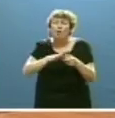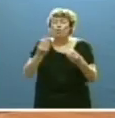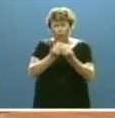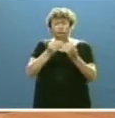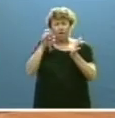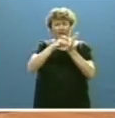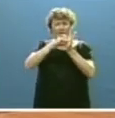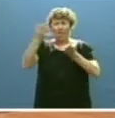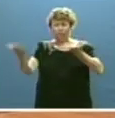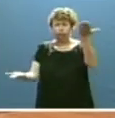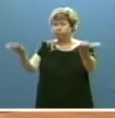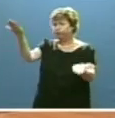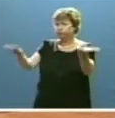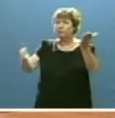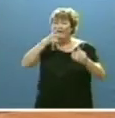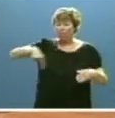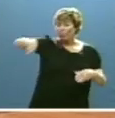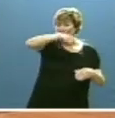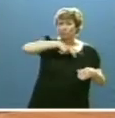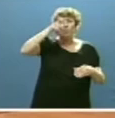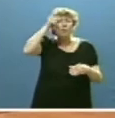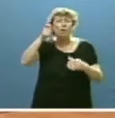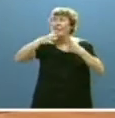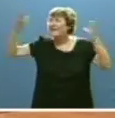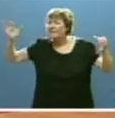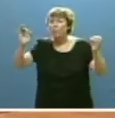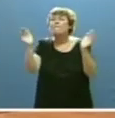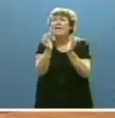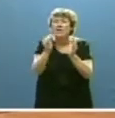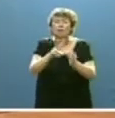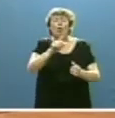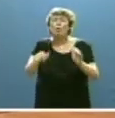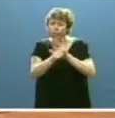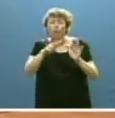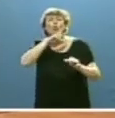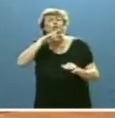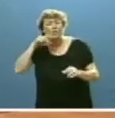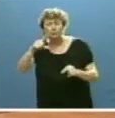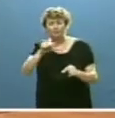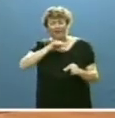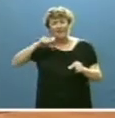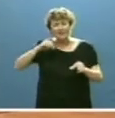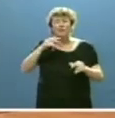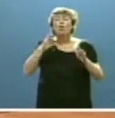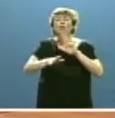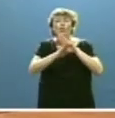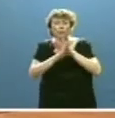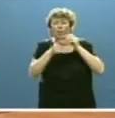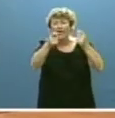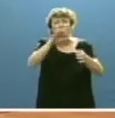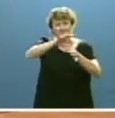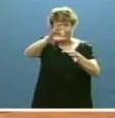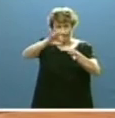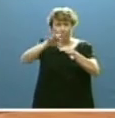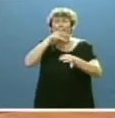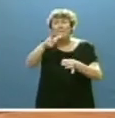comparativa, para que nuestros pueblos grandes o pequeños conserven hoy su identidad y sigan prestando sus servicios y